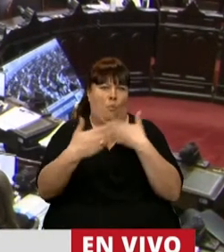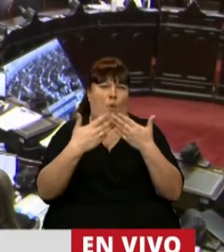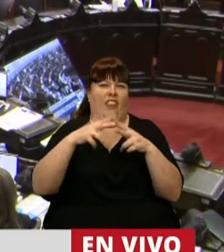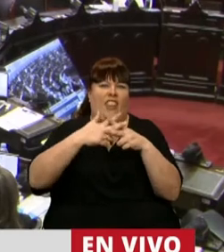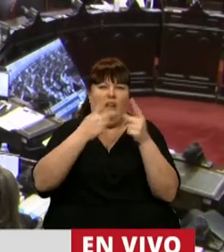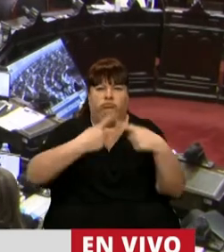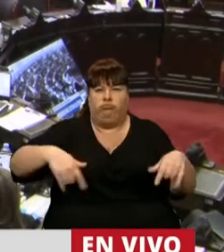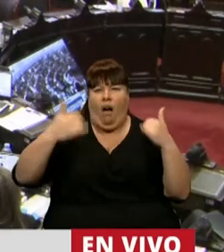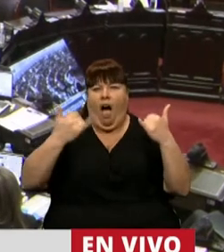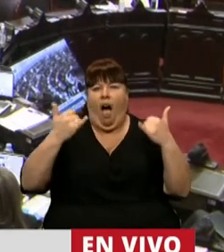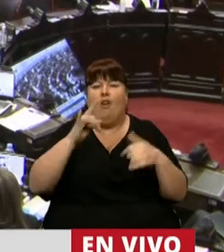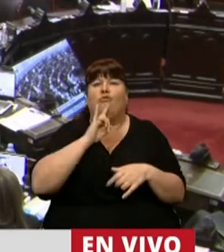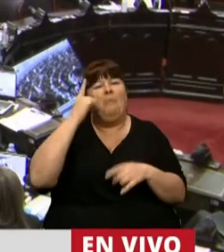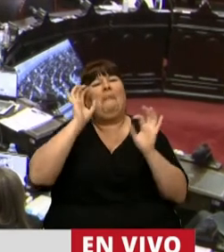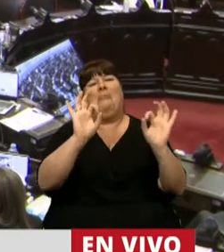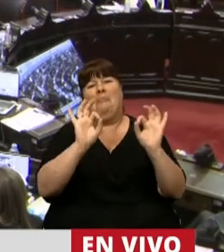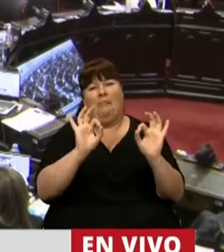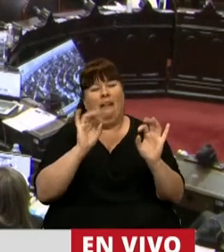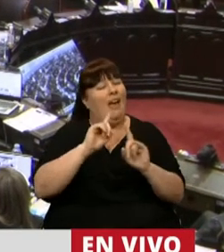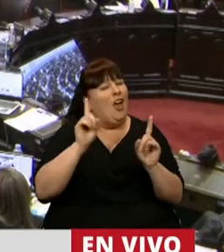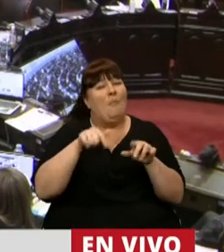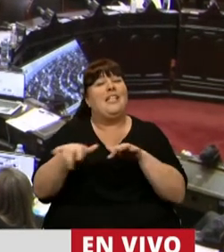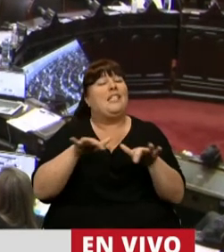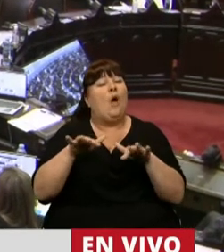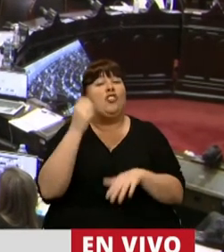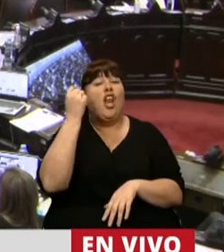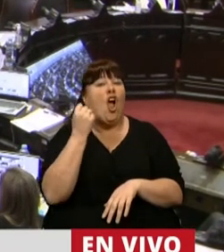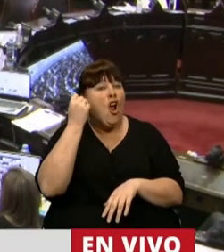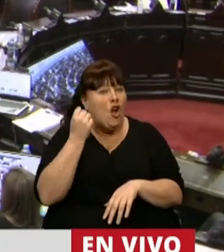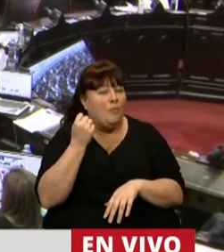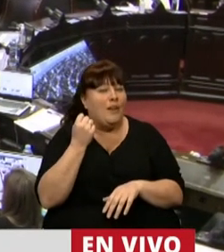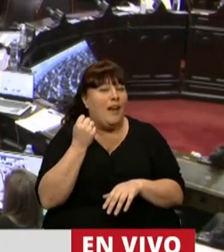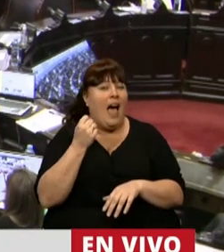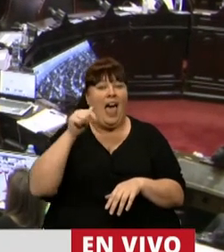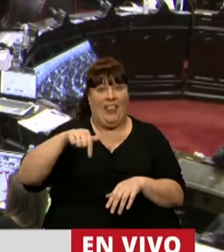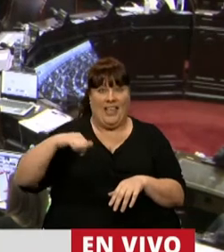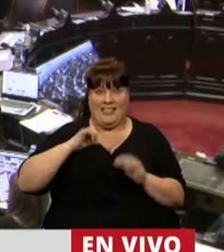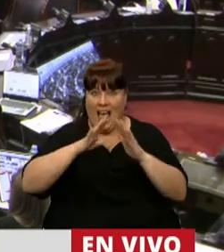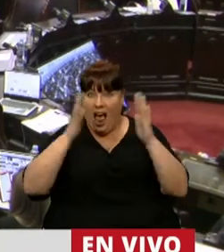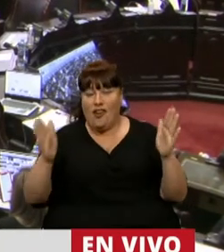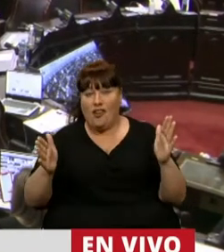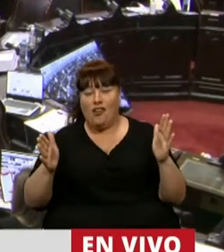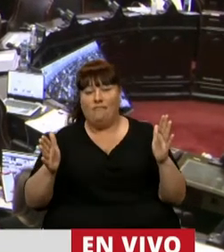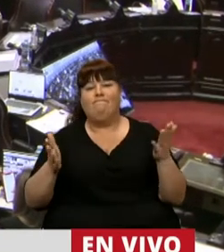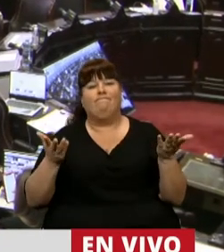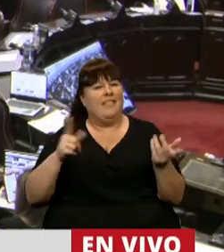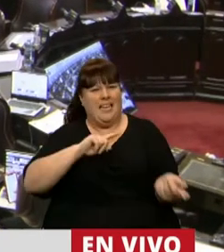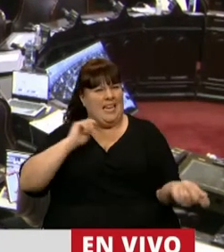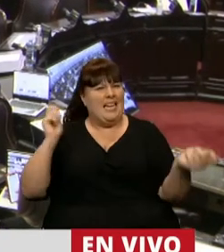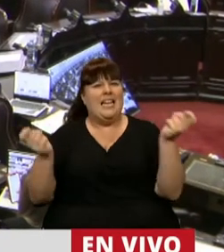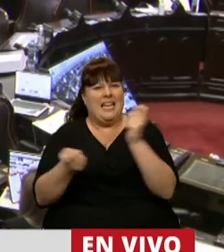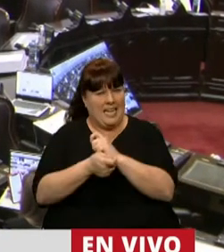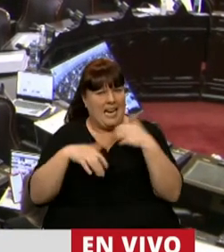técnicas que teníamos en Tucumán. Pero las circunstancias económicas de este año cambiaron